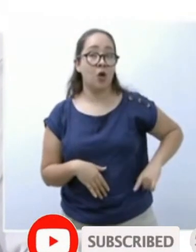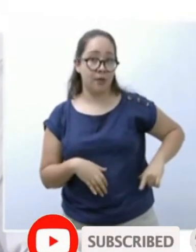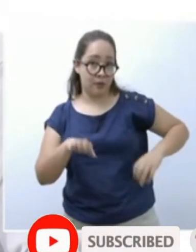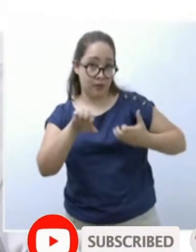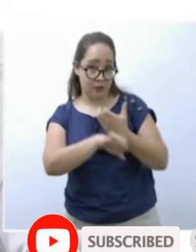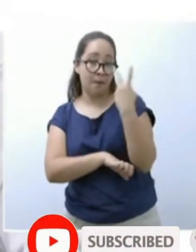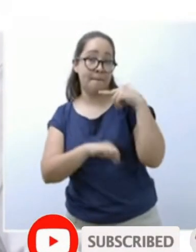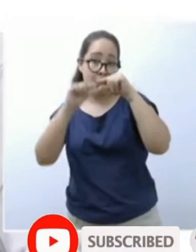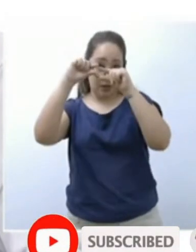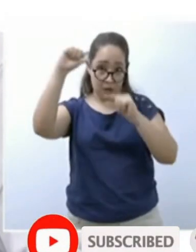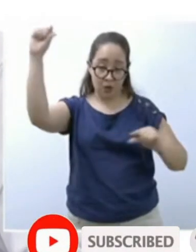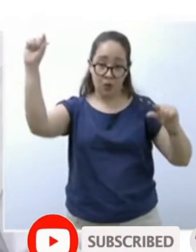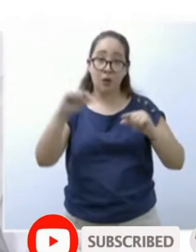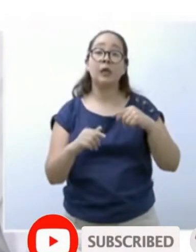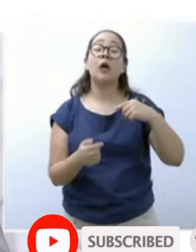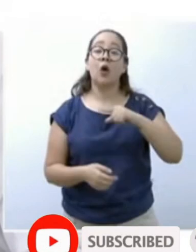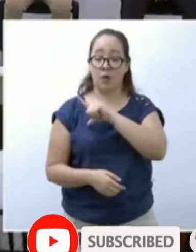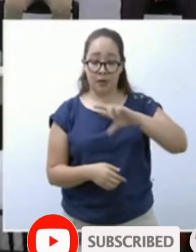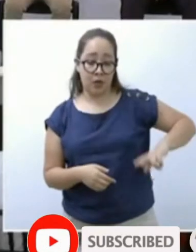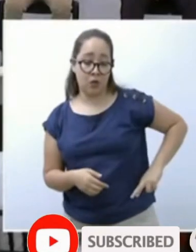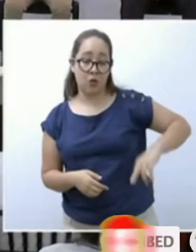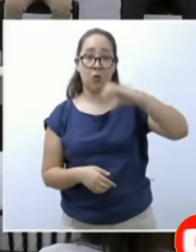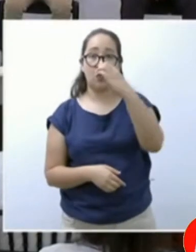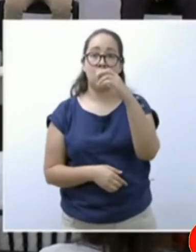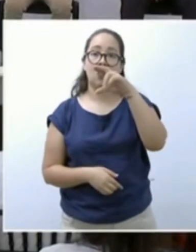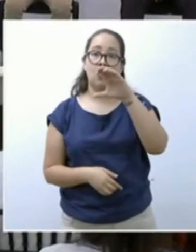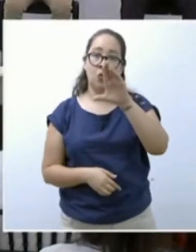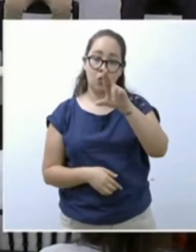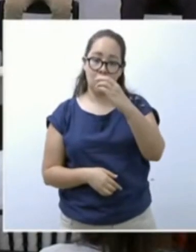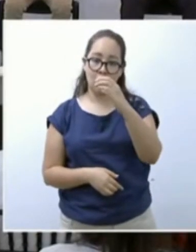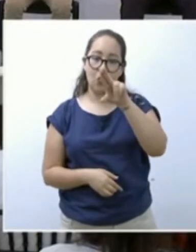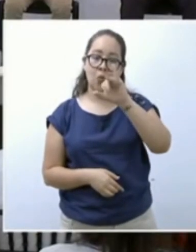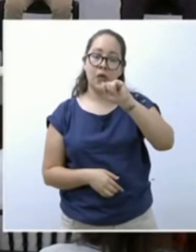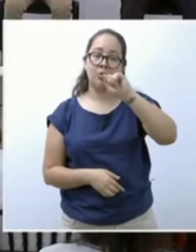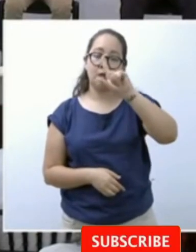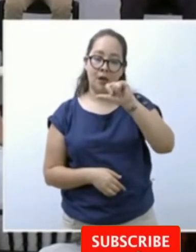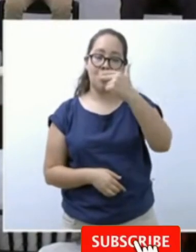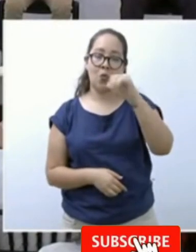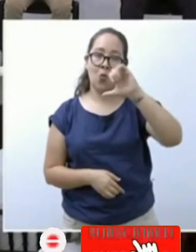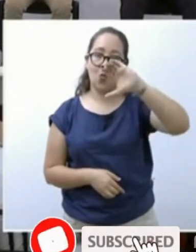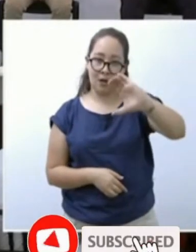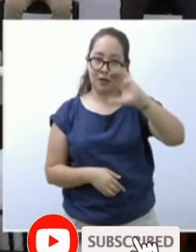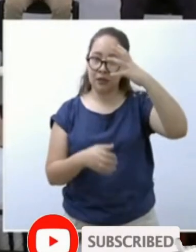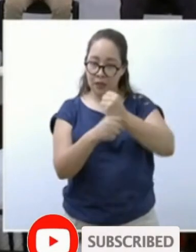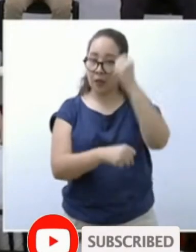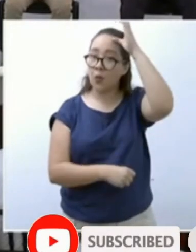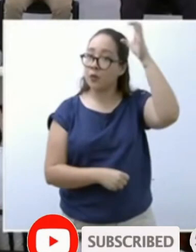de Veracruz, al gobernador Cuitao, Gracia, muchísimas gracias por todo el apoyo que nos ha dado